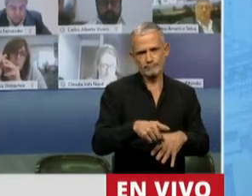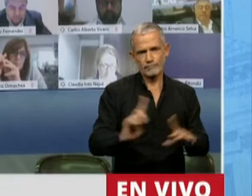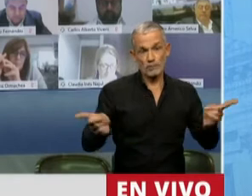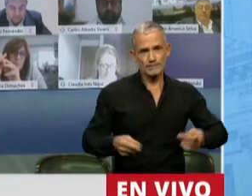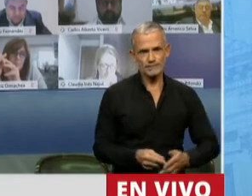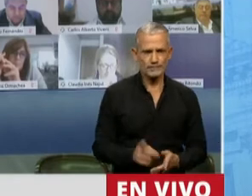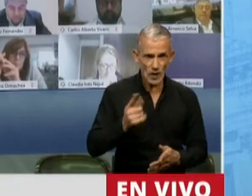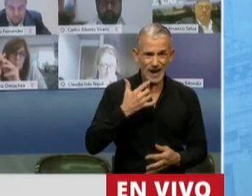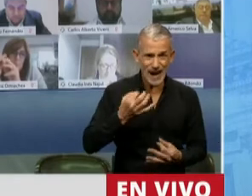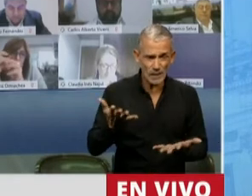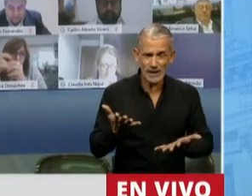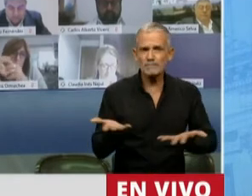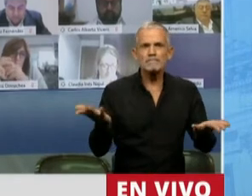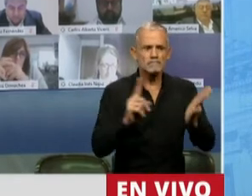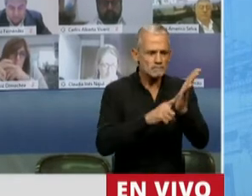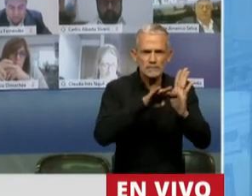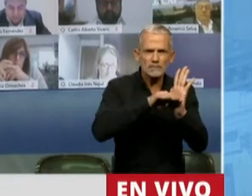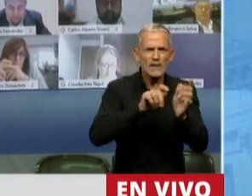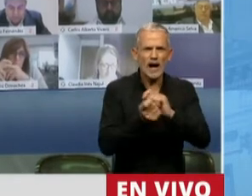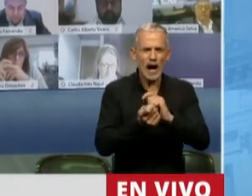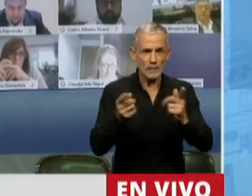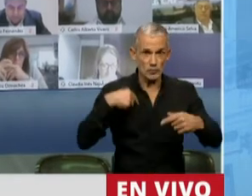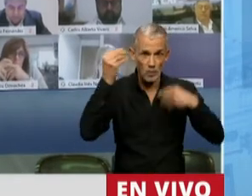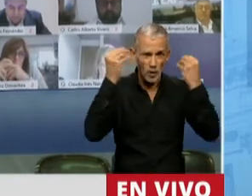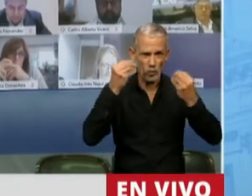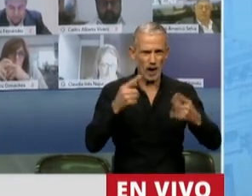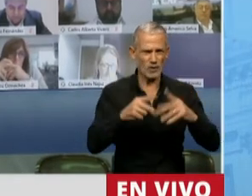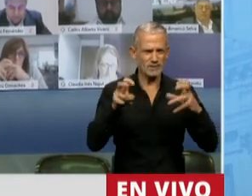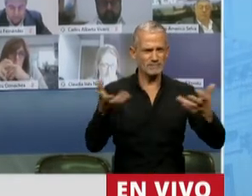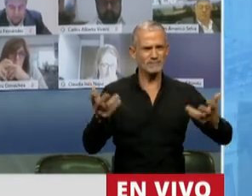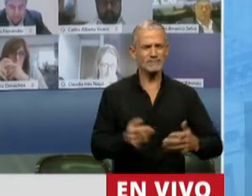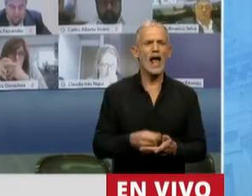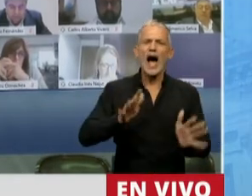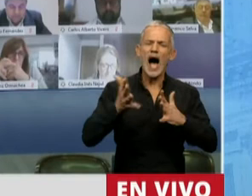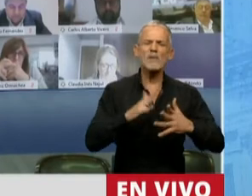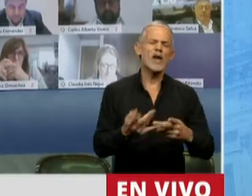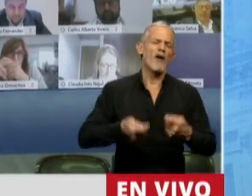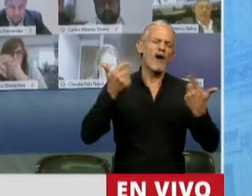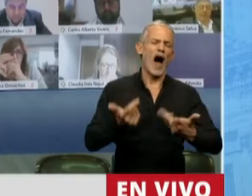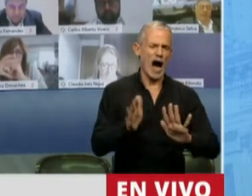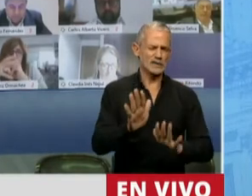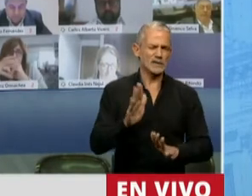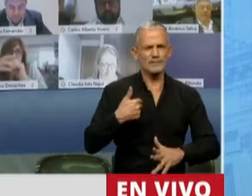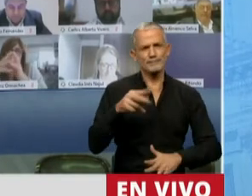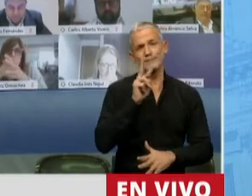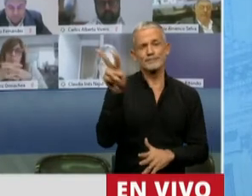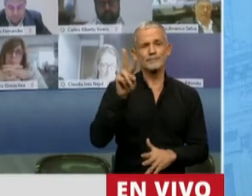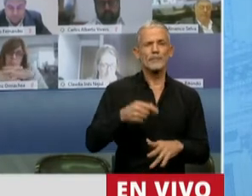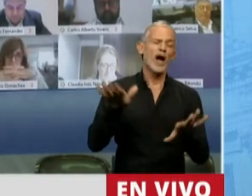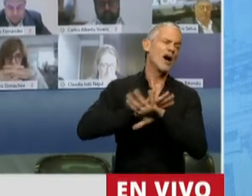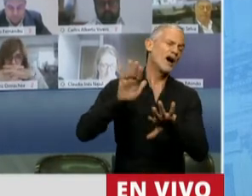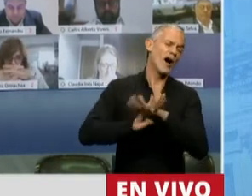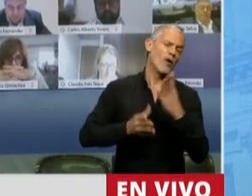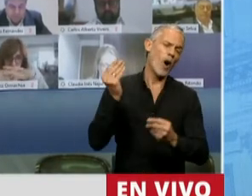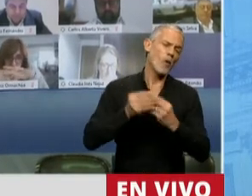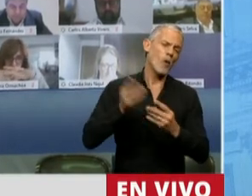Entonces la verdad es un tema que nos tiene que preocupar. A veces es muy fácil mirar los errores en los